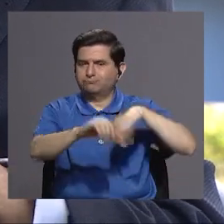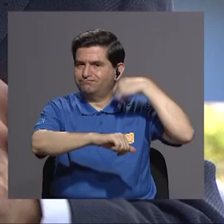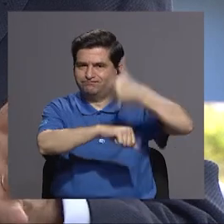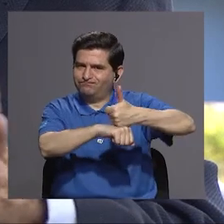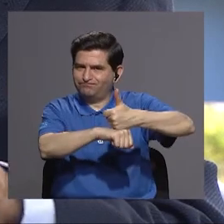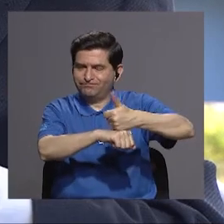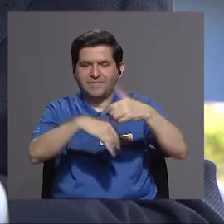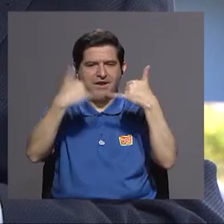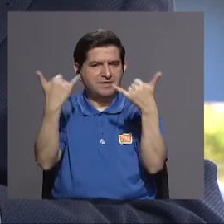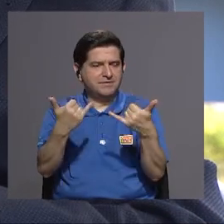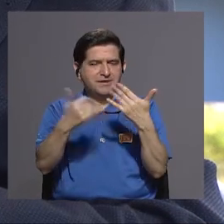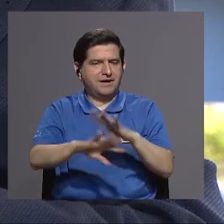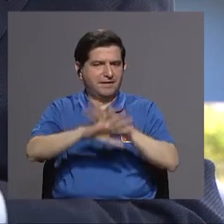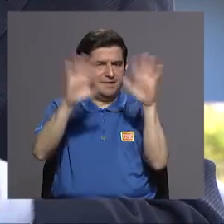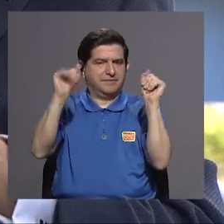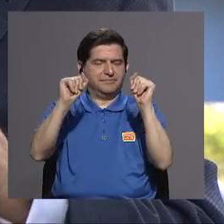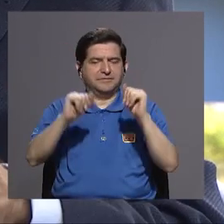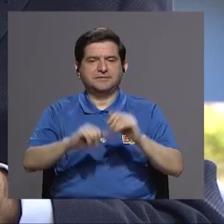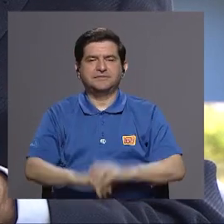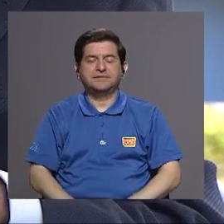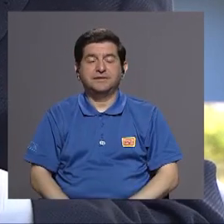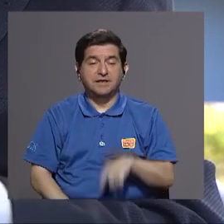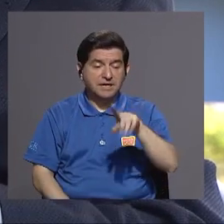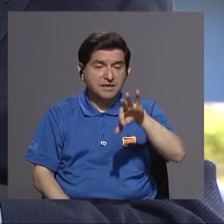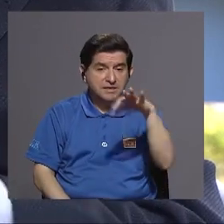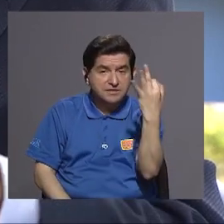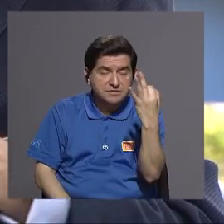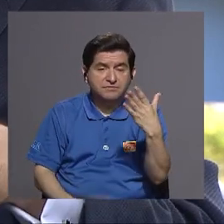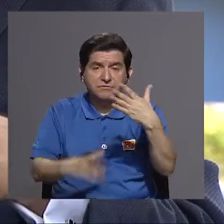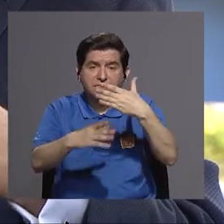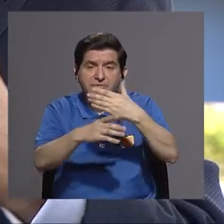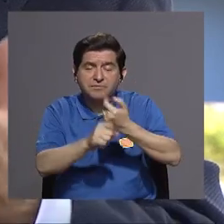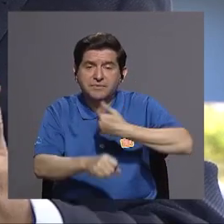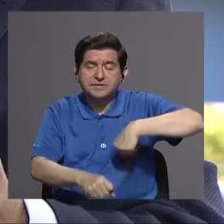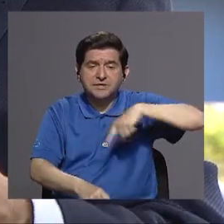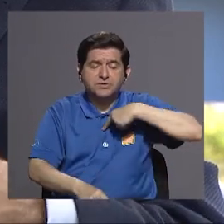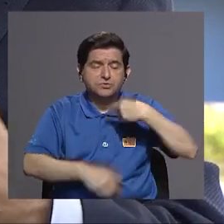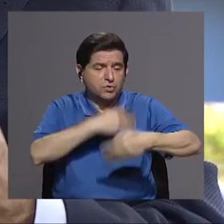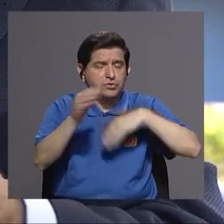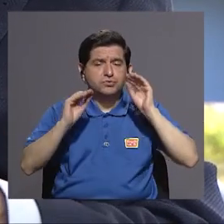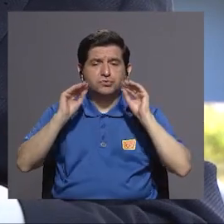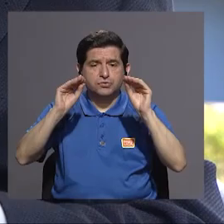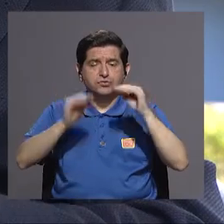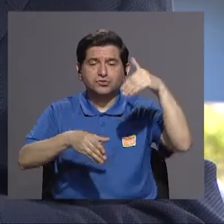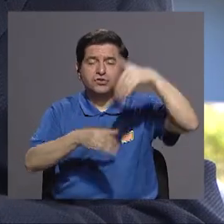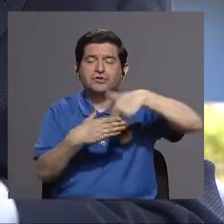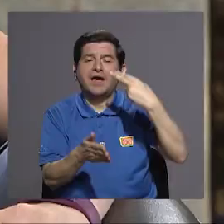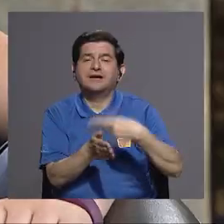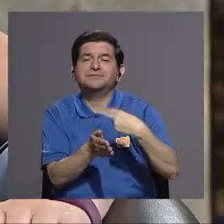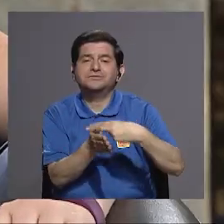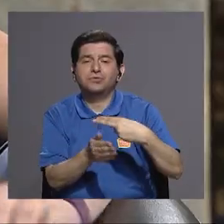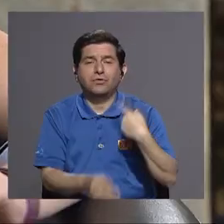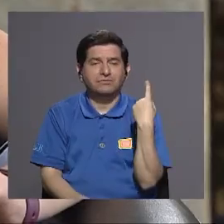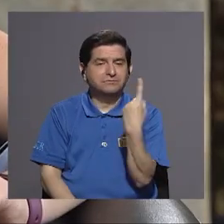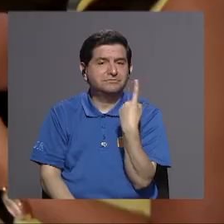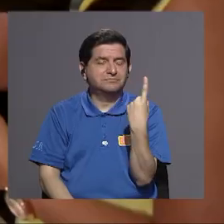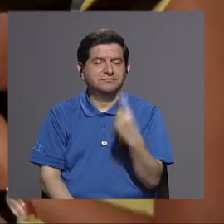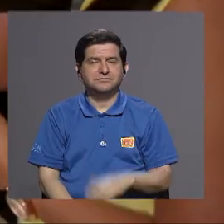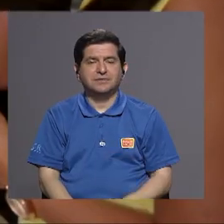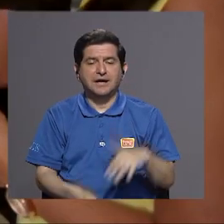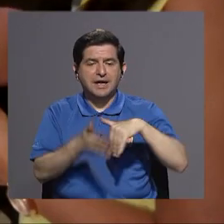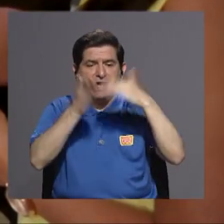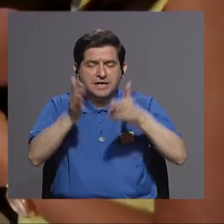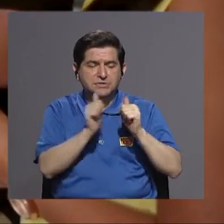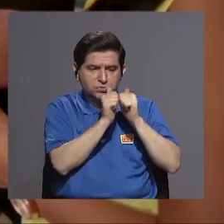y ya está establecido así y así es como se hace la la educación en los hospitales verdad siempre los estudiantes